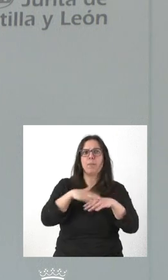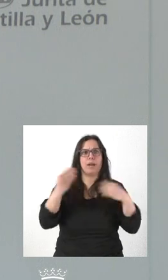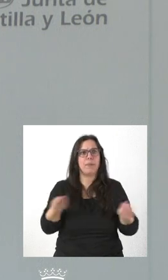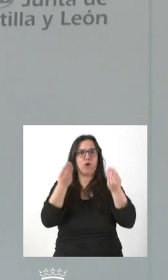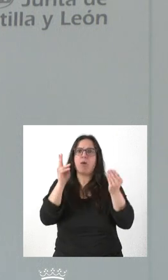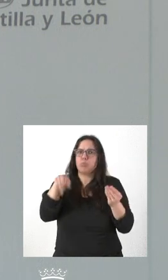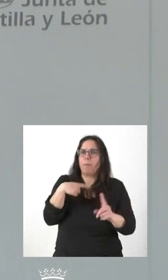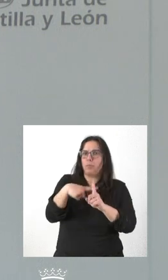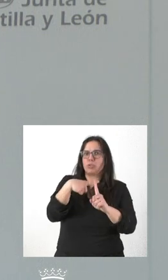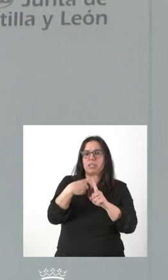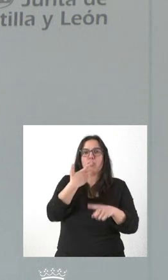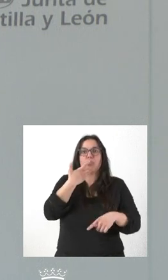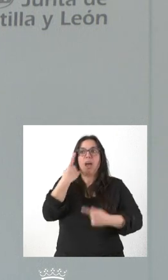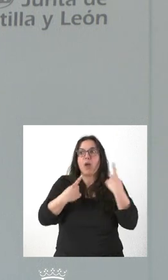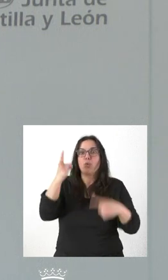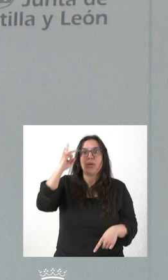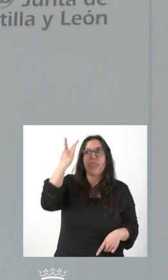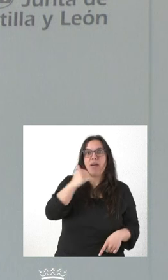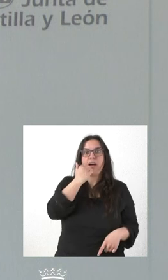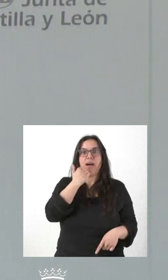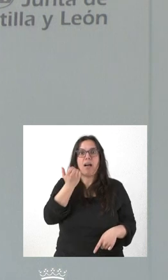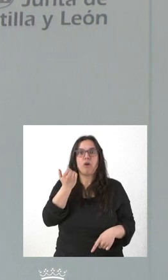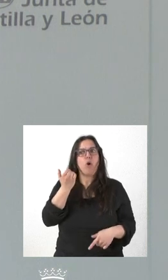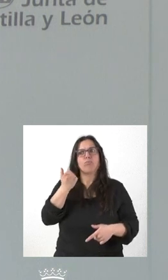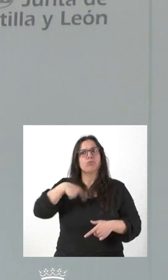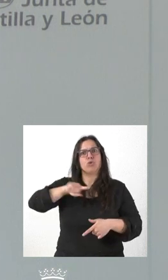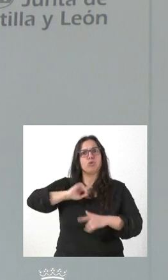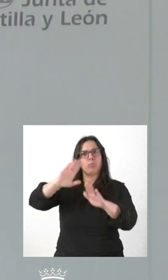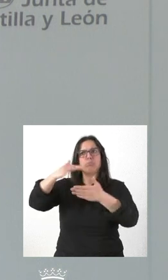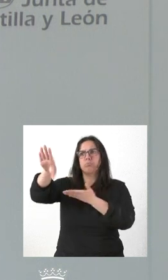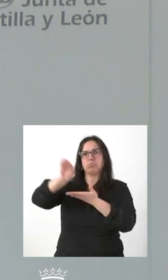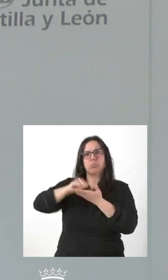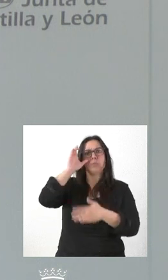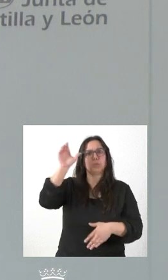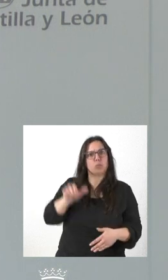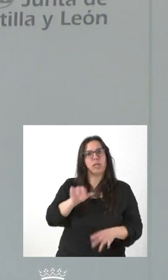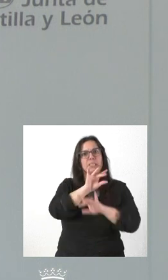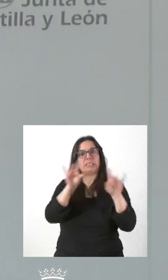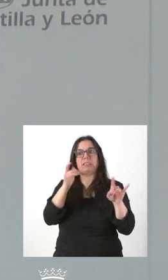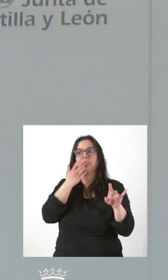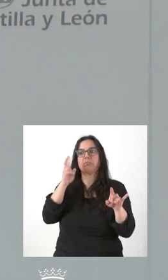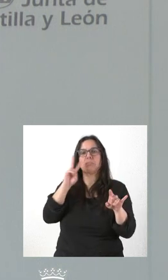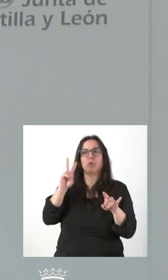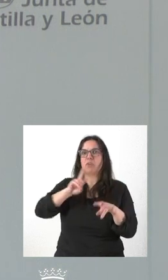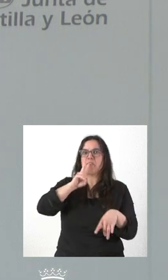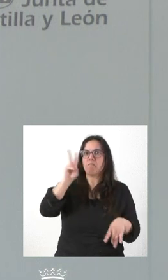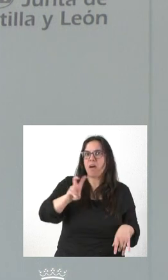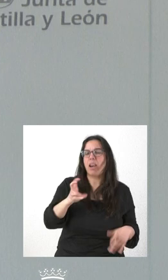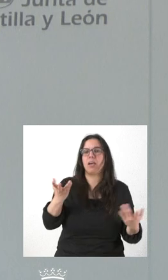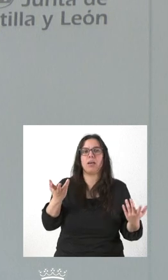tiene alguna idea que aportar en este ámbito, pues nosotros la recibiremos, la escucharemos y, si se ayuda, es útil sobre